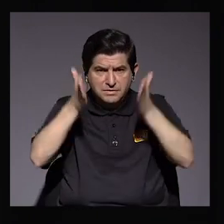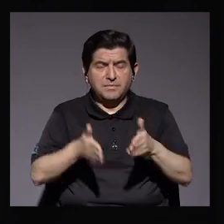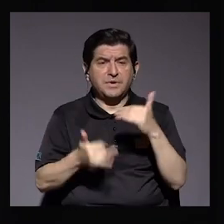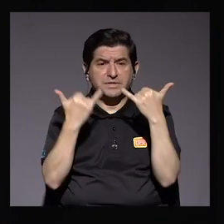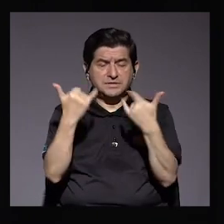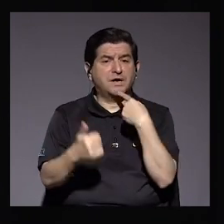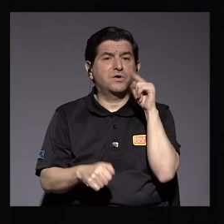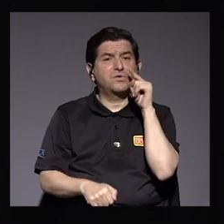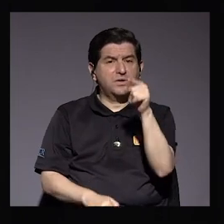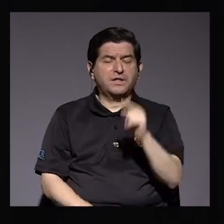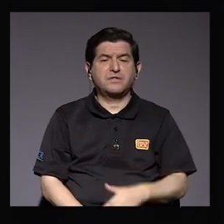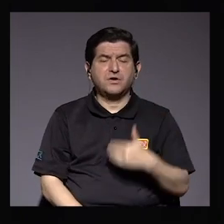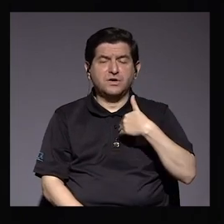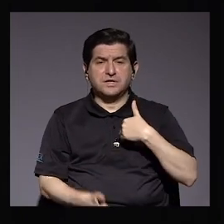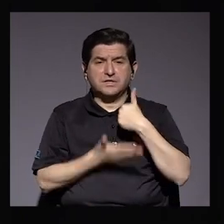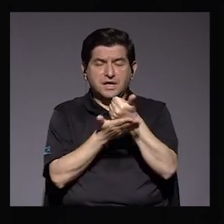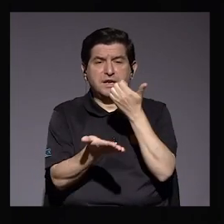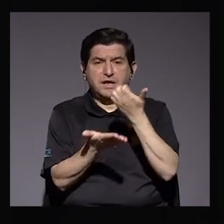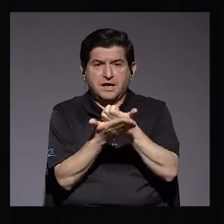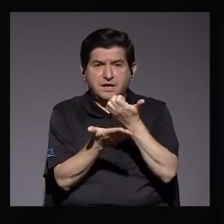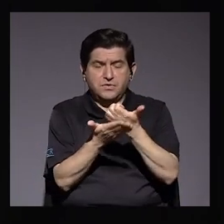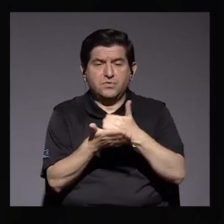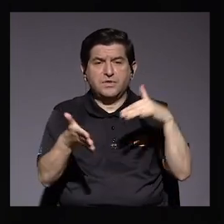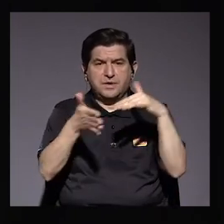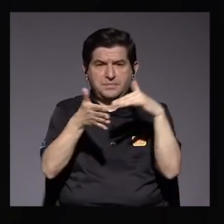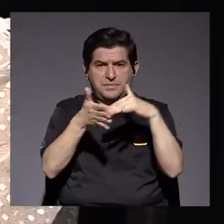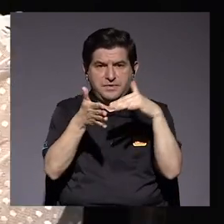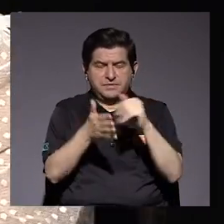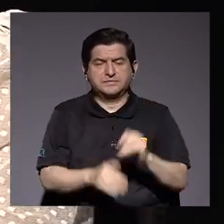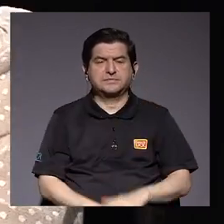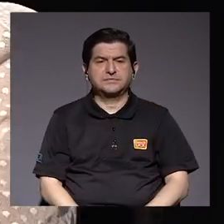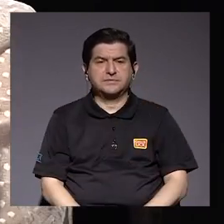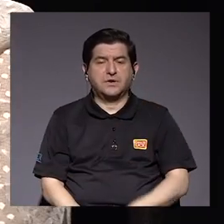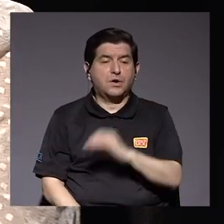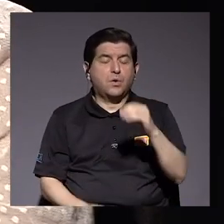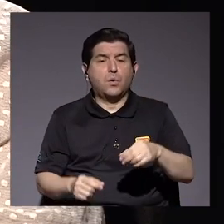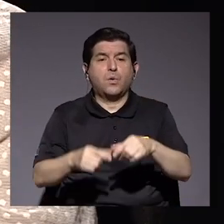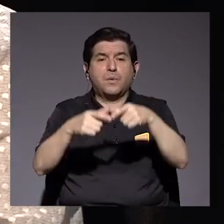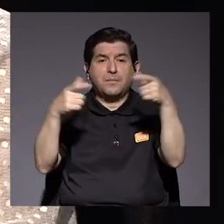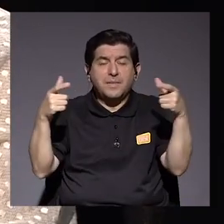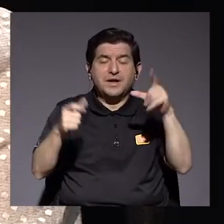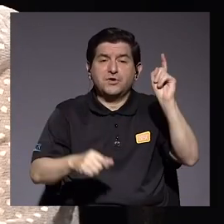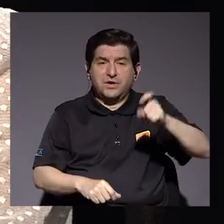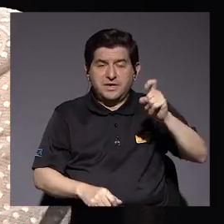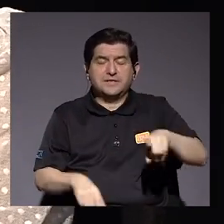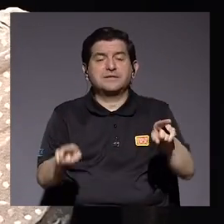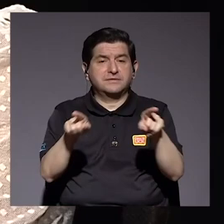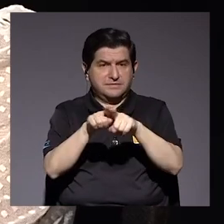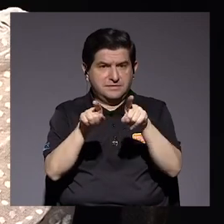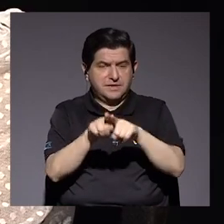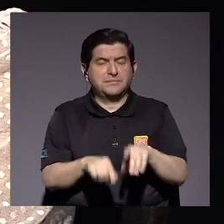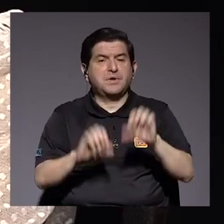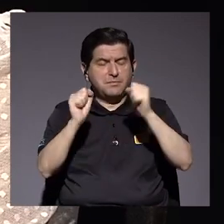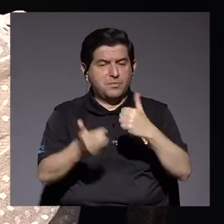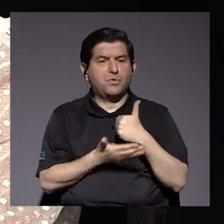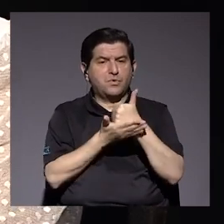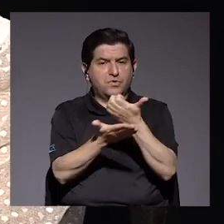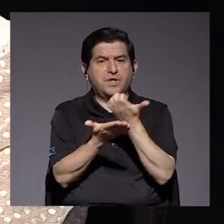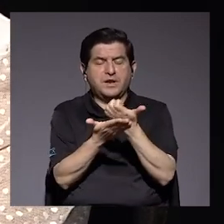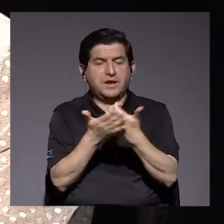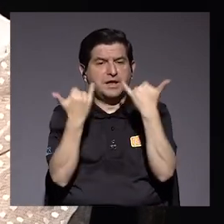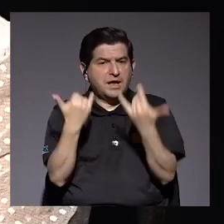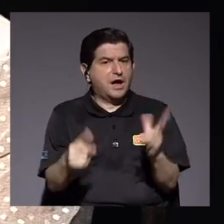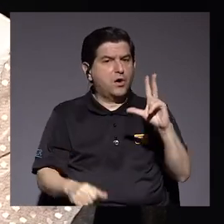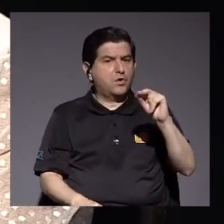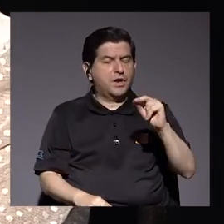que usted ahora mencionaba que son becados para que puedan estudiar su grado. O la mayor cantidad que deberían además de ser becados que no están